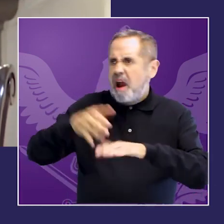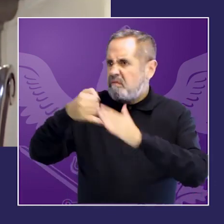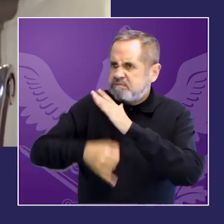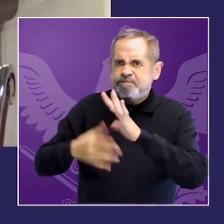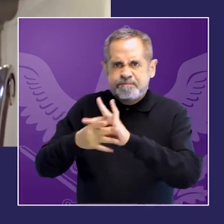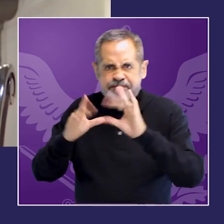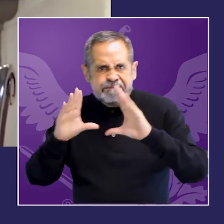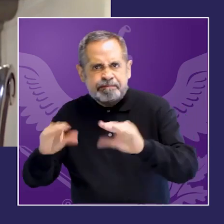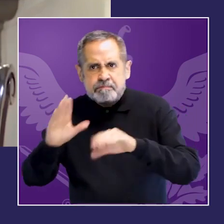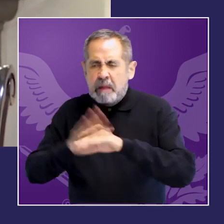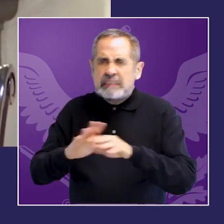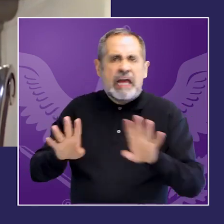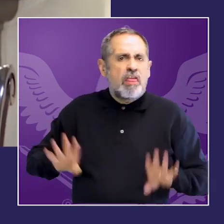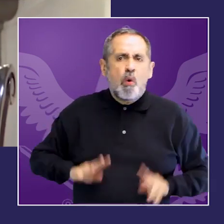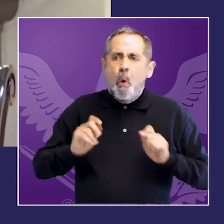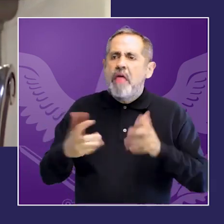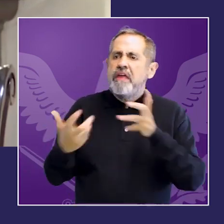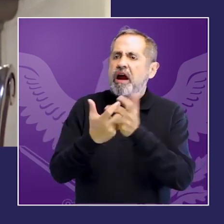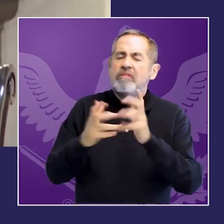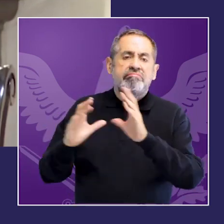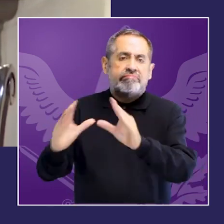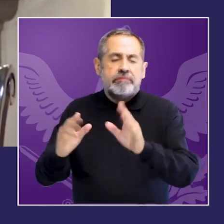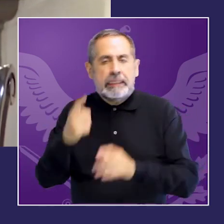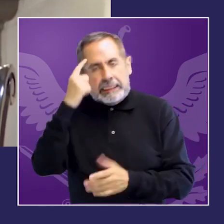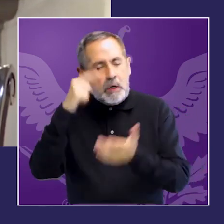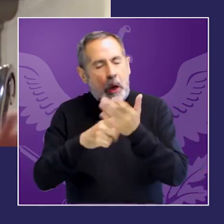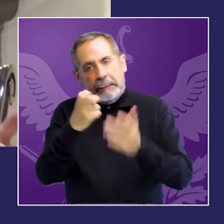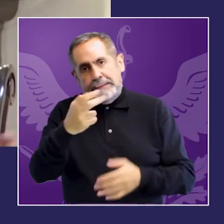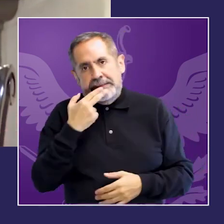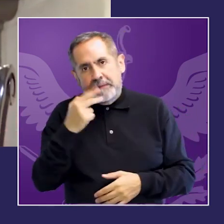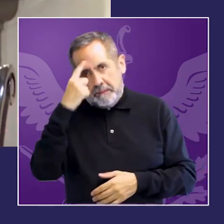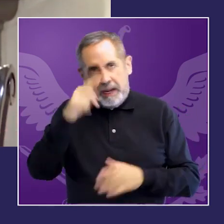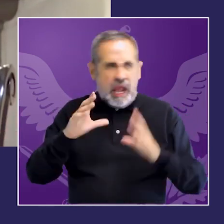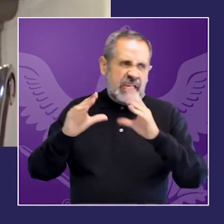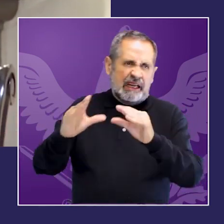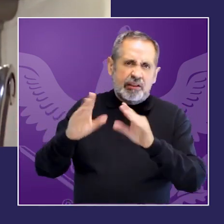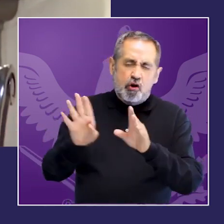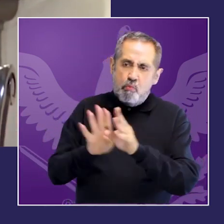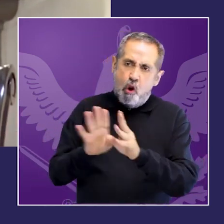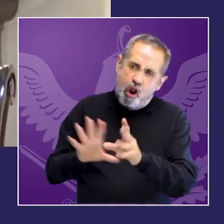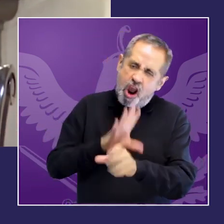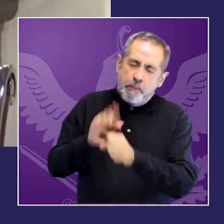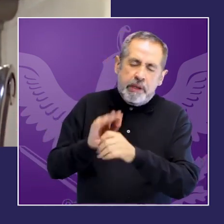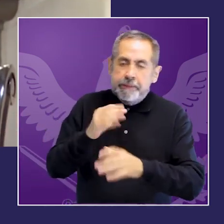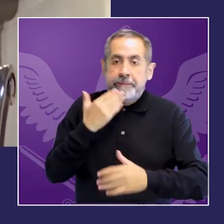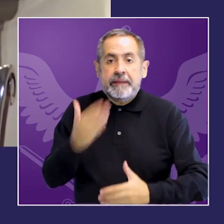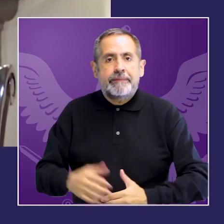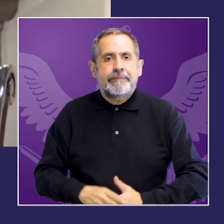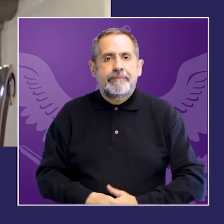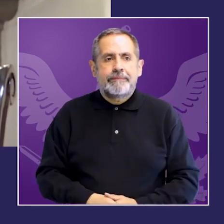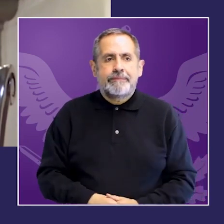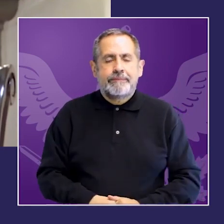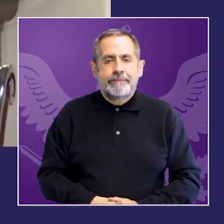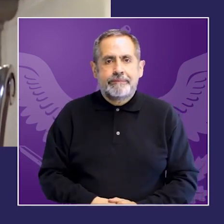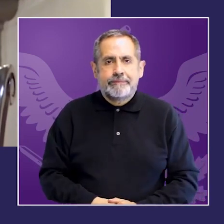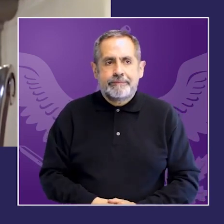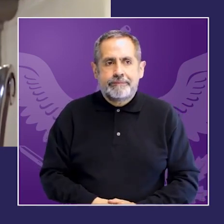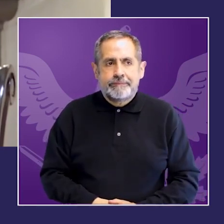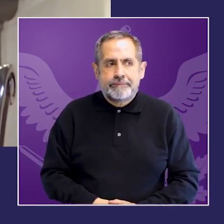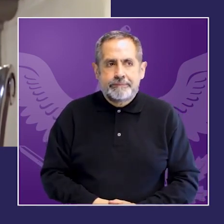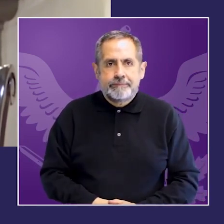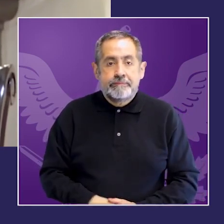íbamos a hacer más herramientas más idóneas creo que a eso te referías con lo que querías que contaran bien